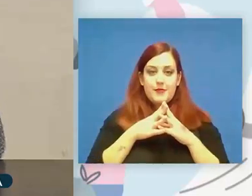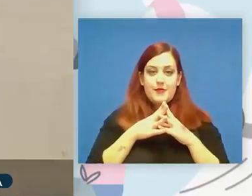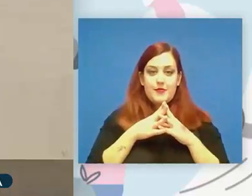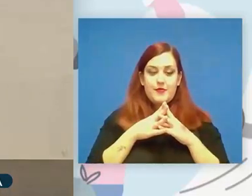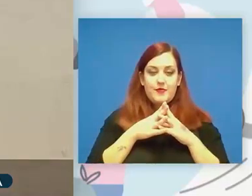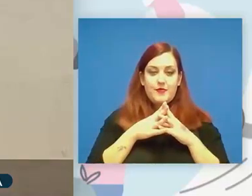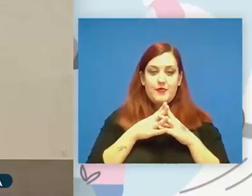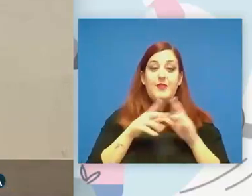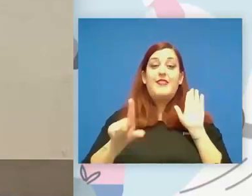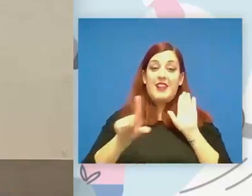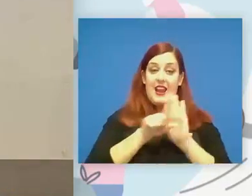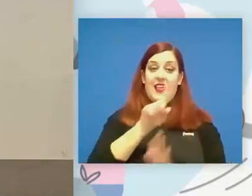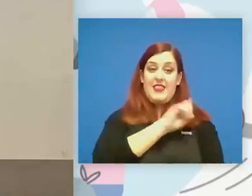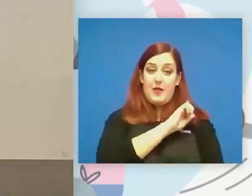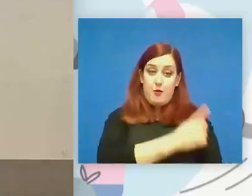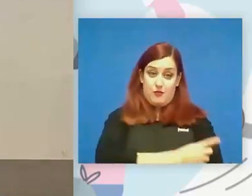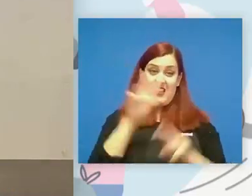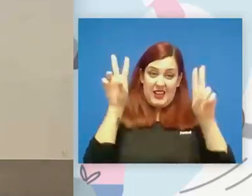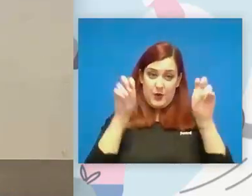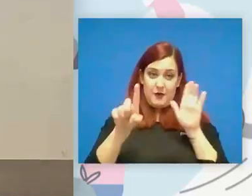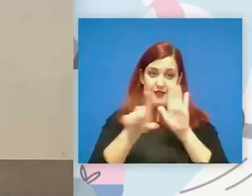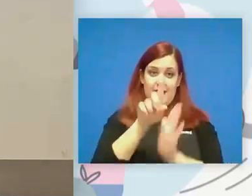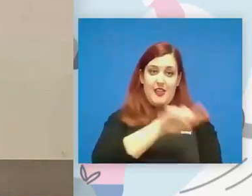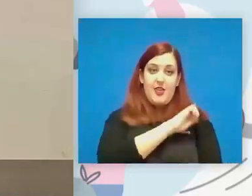de lo que es la ley del deporte la nueva ley del deporte nacional